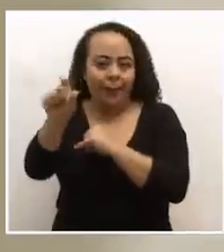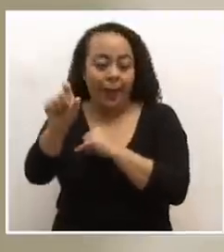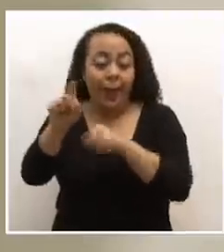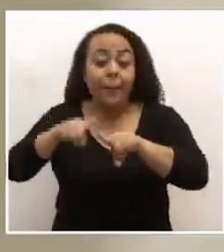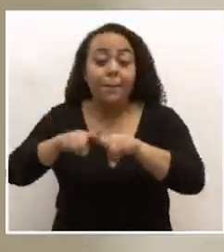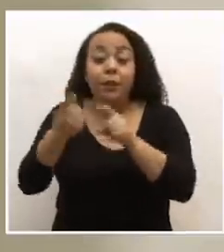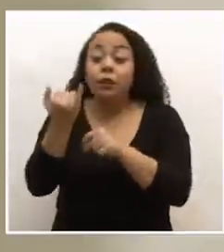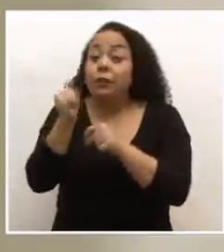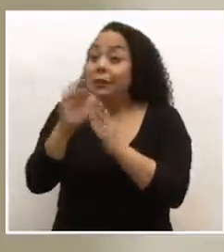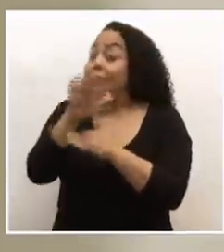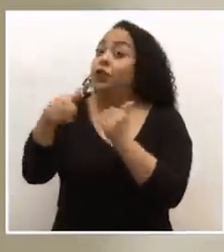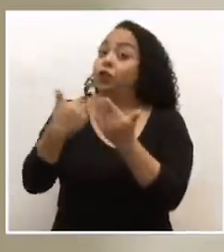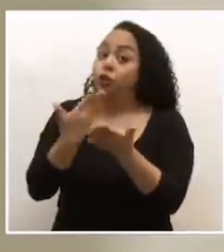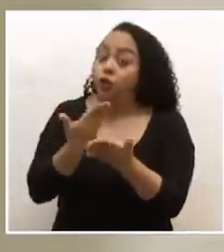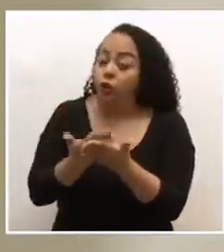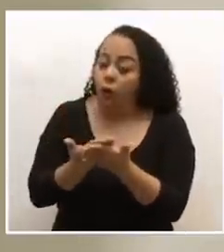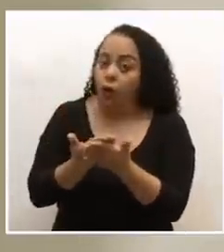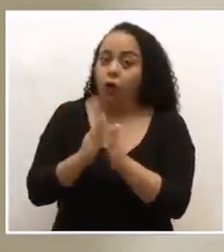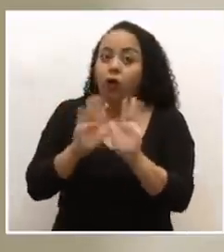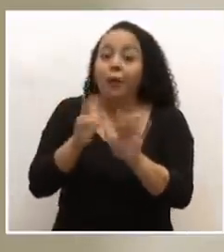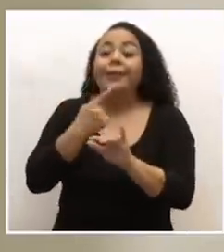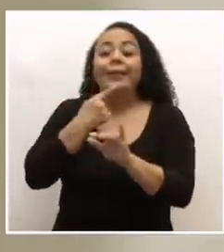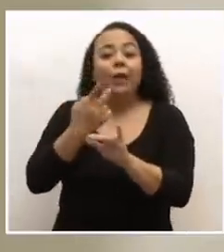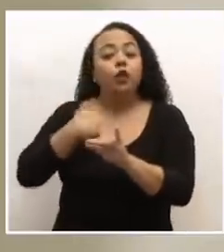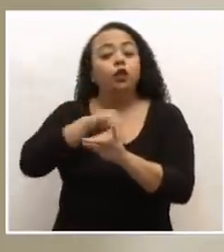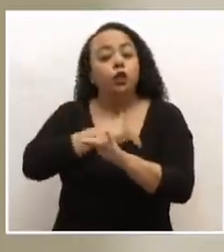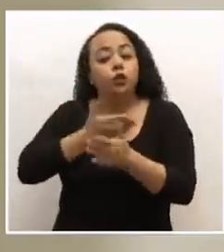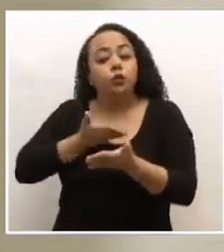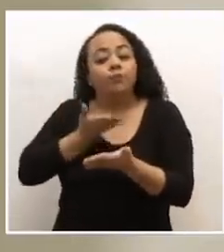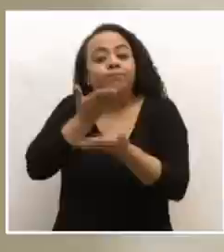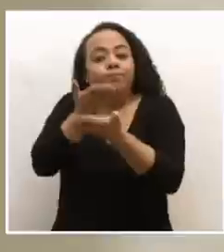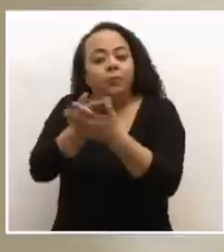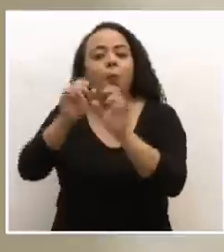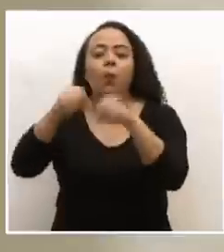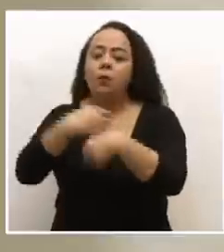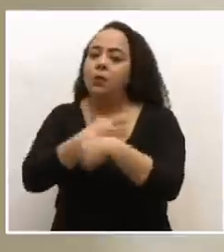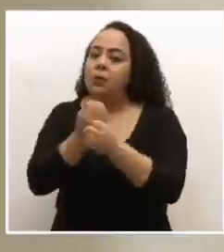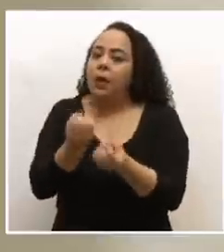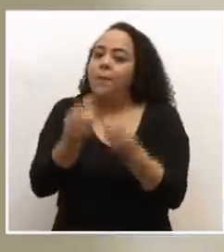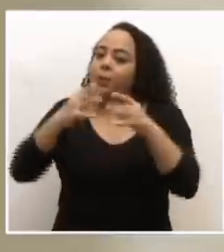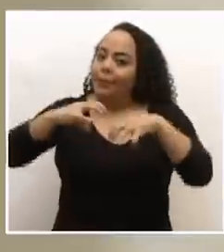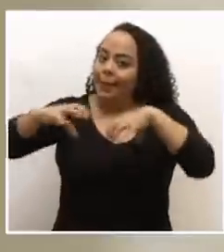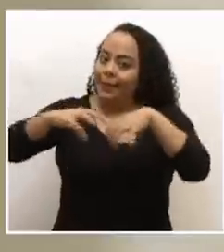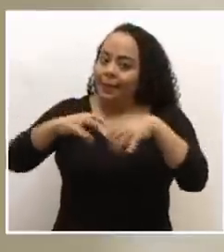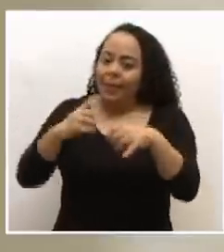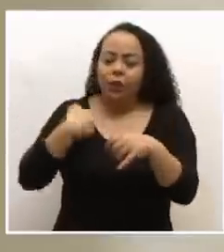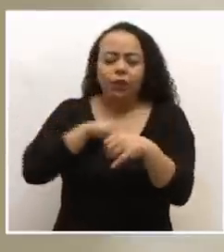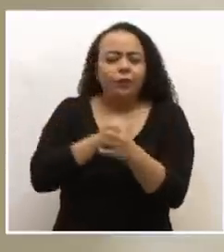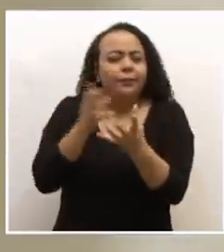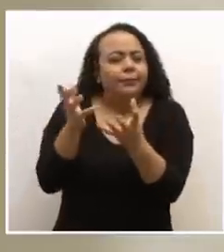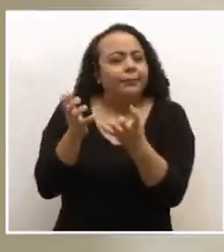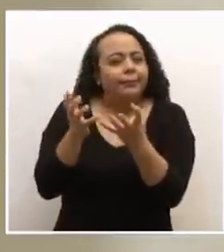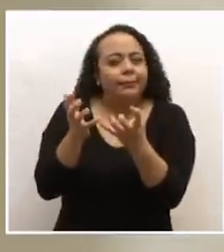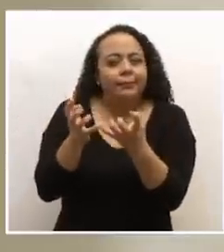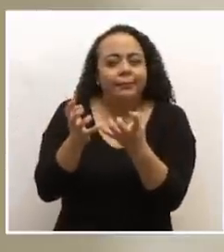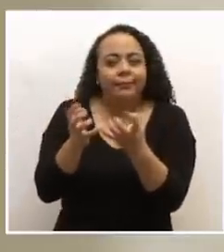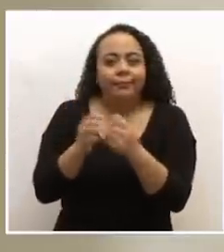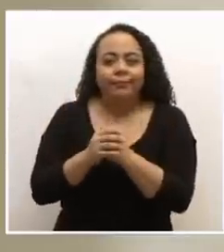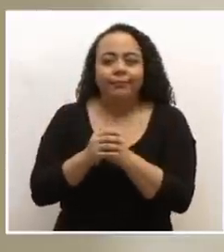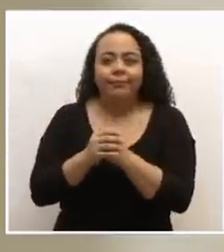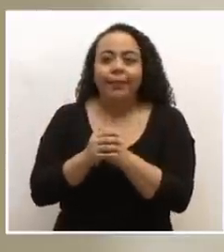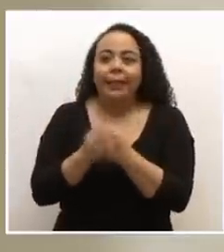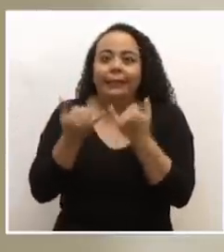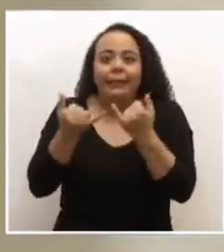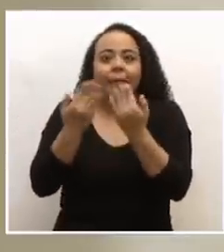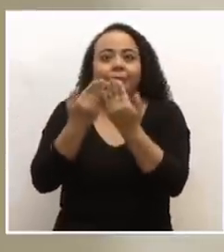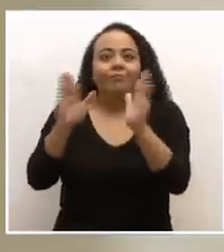pero si todos, indico, ponemos de nuestra parte, podemos hacer que muchas de las actividades que añoramos y que queremos que estén